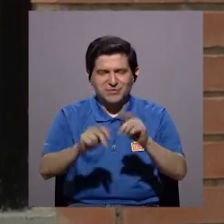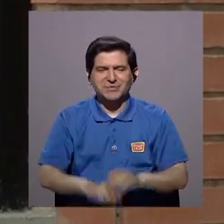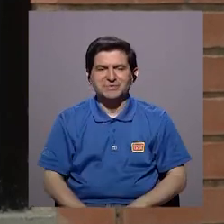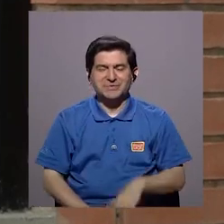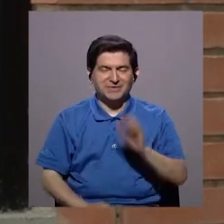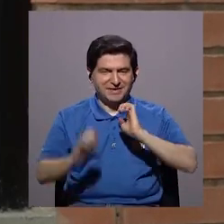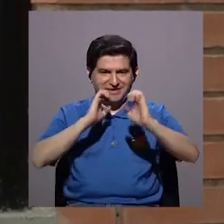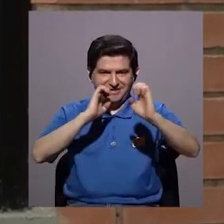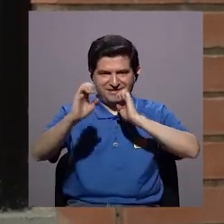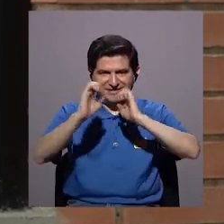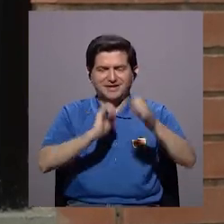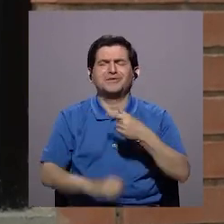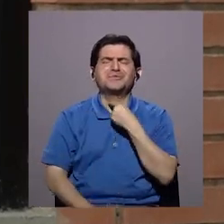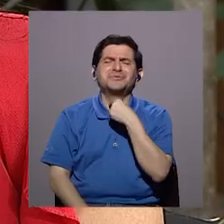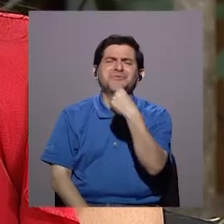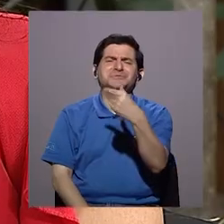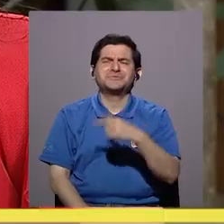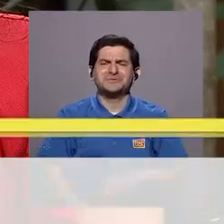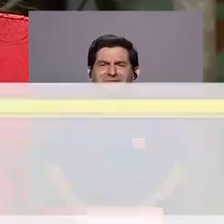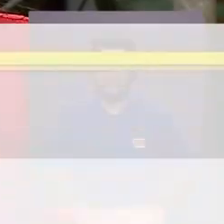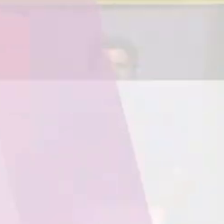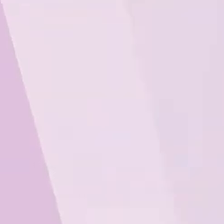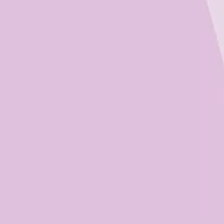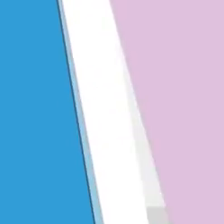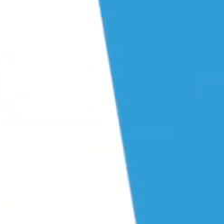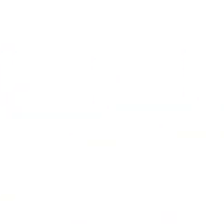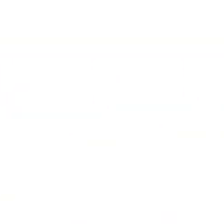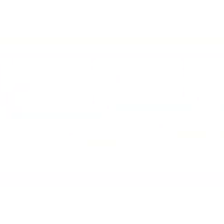la posibilidad de esta entrevista. Con mucho gusto.